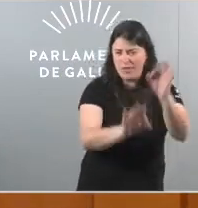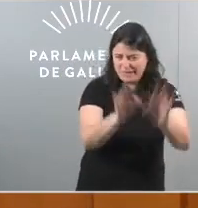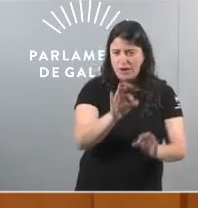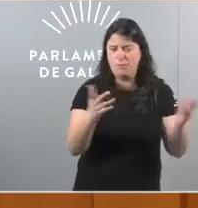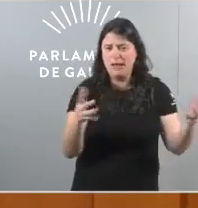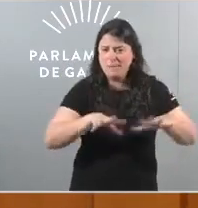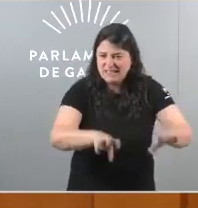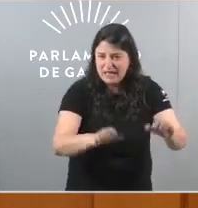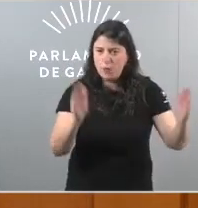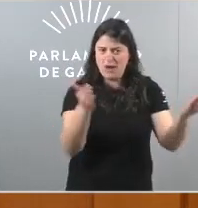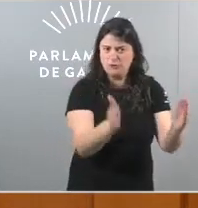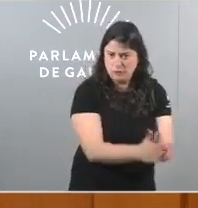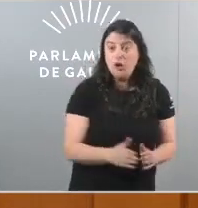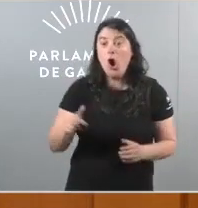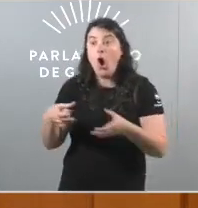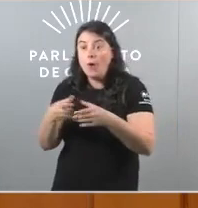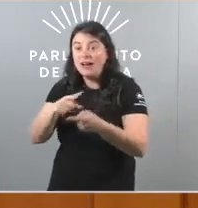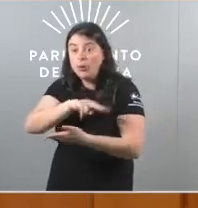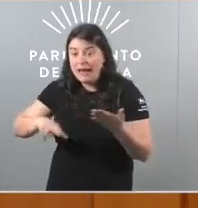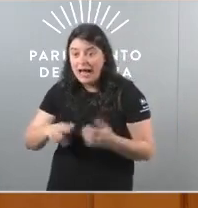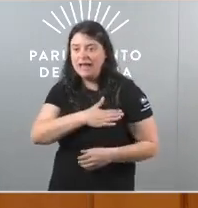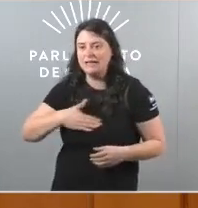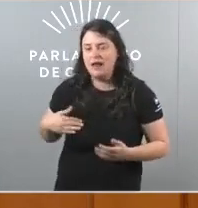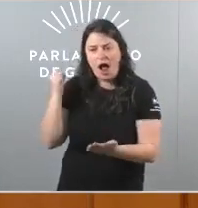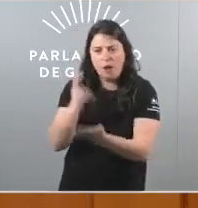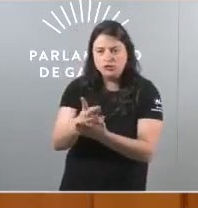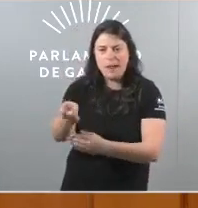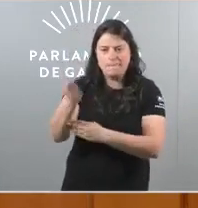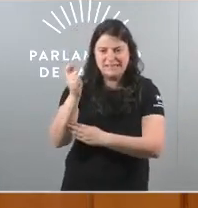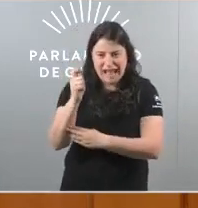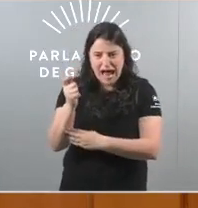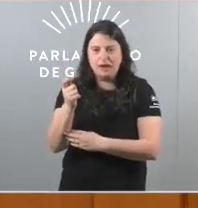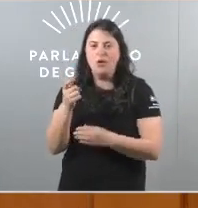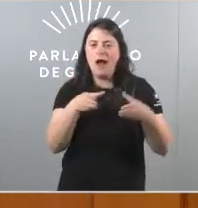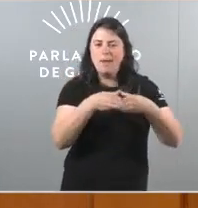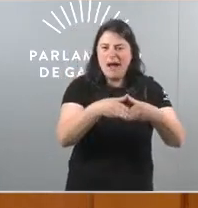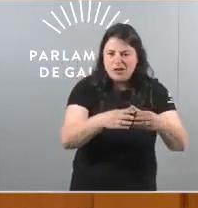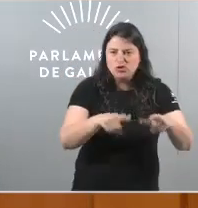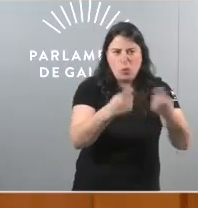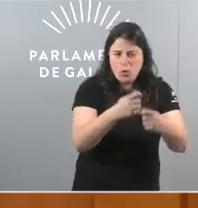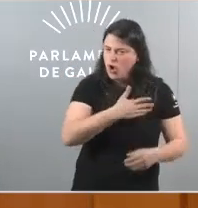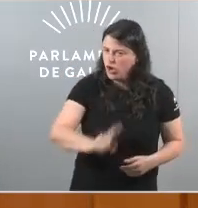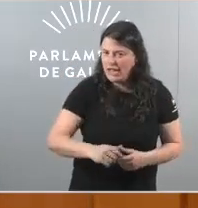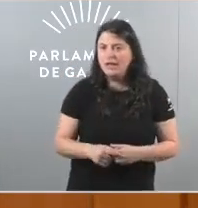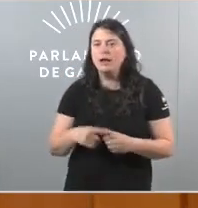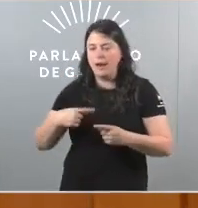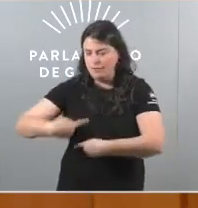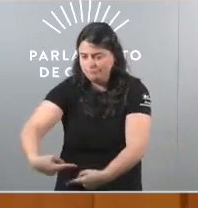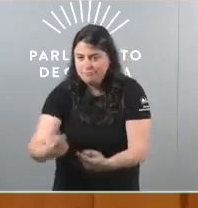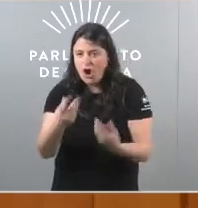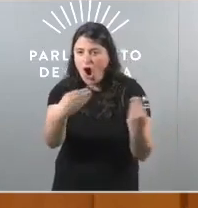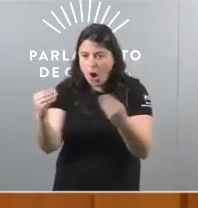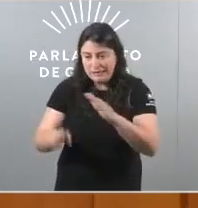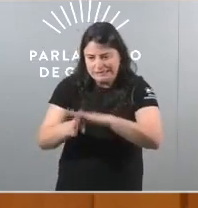O goberno do BNG apostará por pescar e non por despezar barcos pola renovación xeracional pola